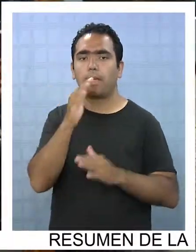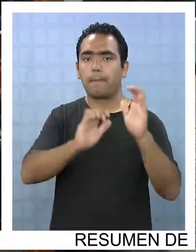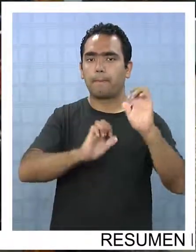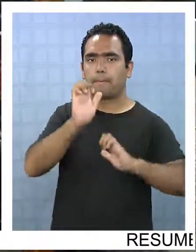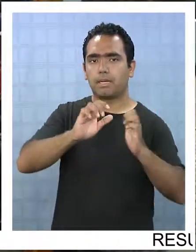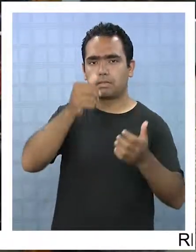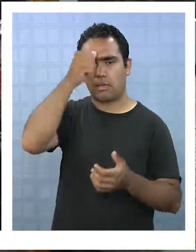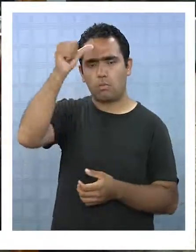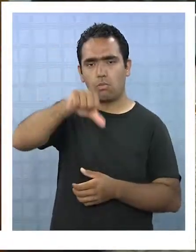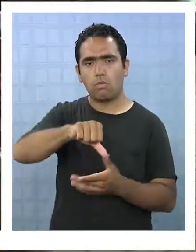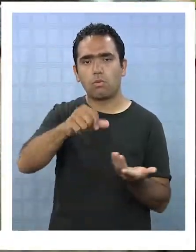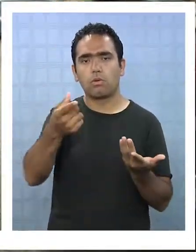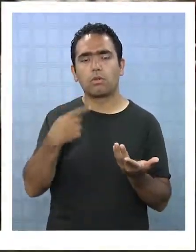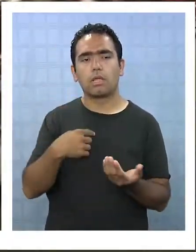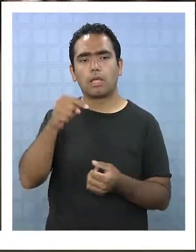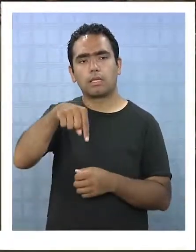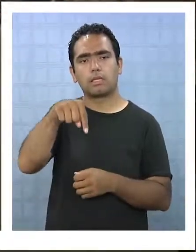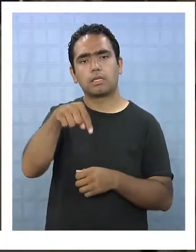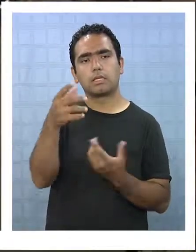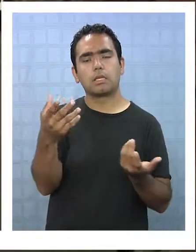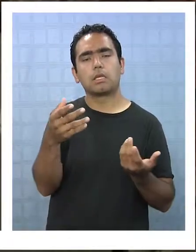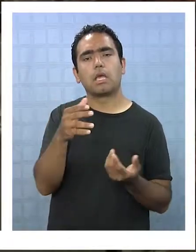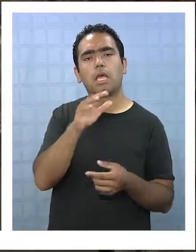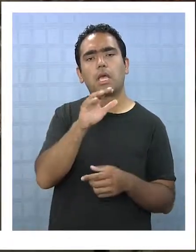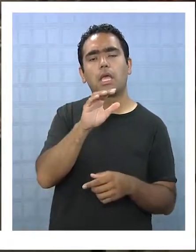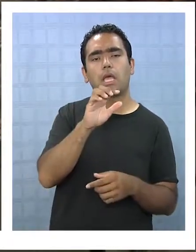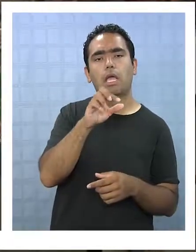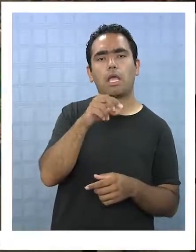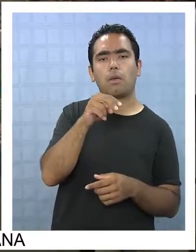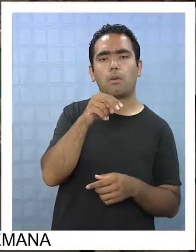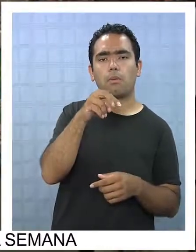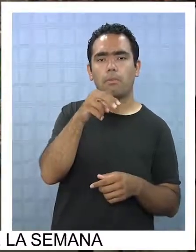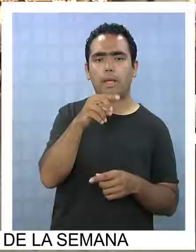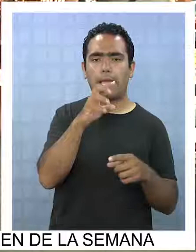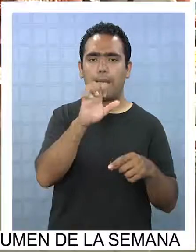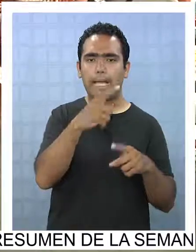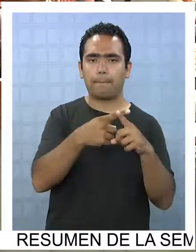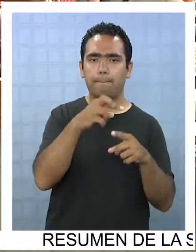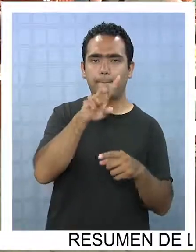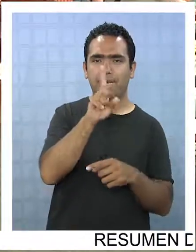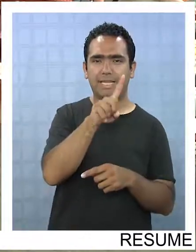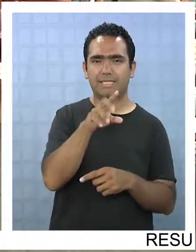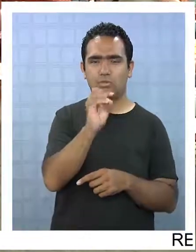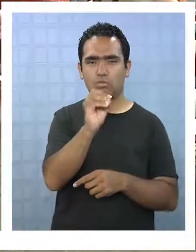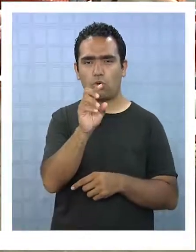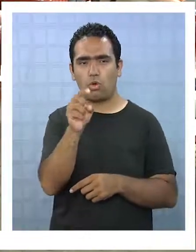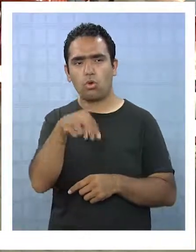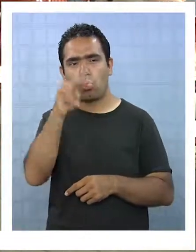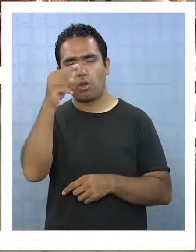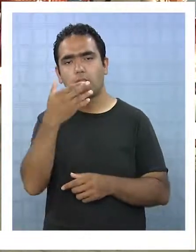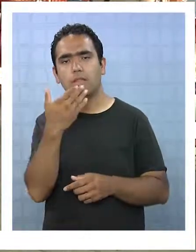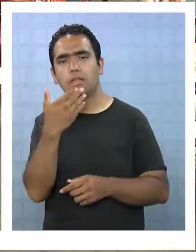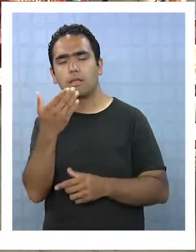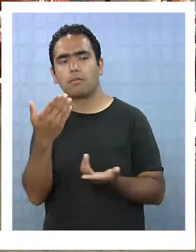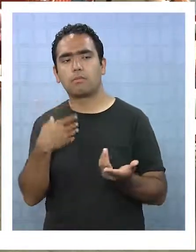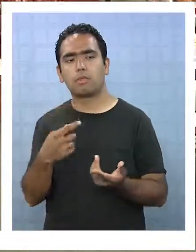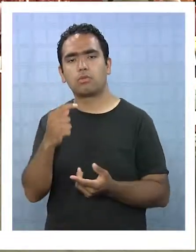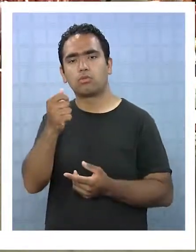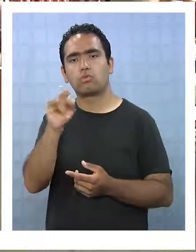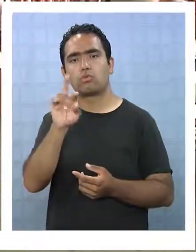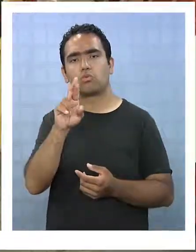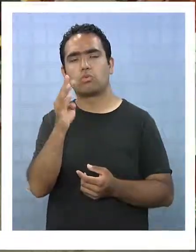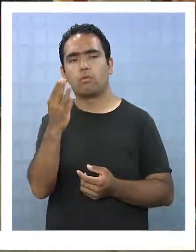solo registran servicios a Tarapacá, Expreso Norte, Pullman Bus y Turbus. Consultados en nuestra ciudad, los usuarios muestran